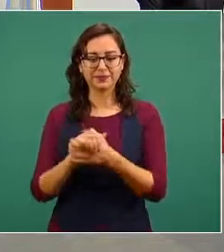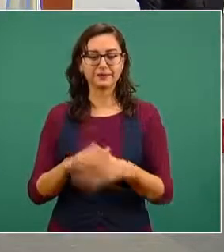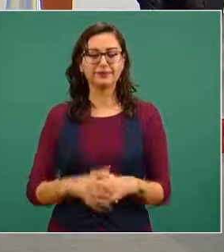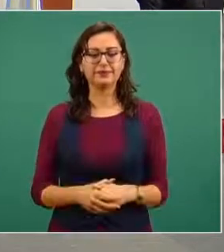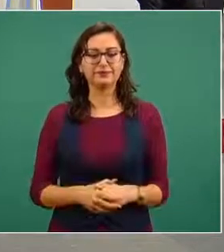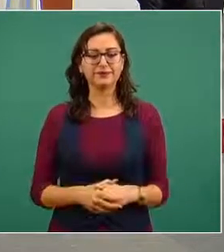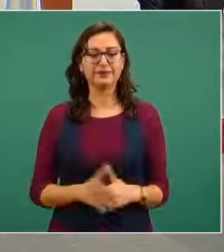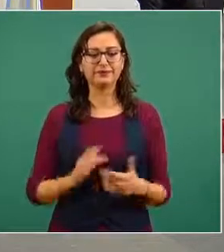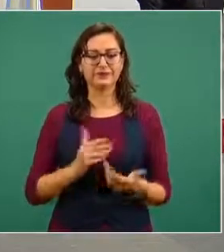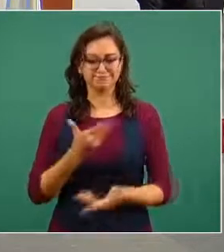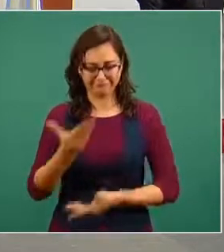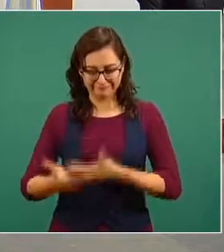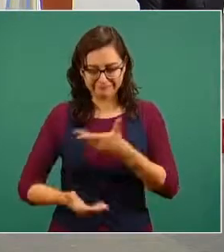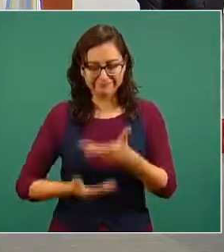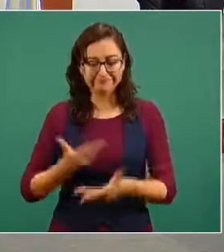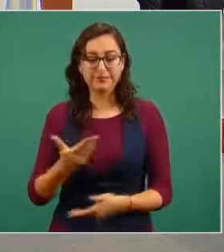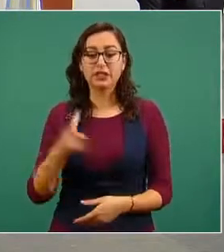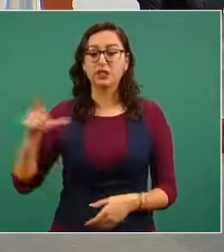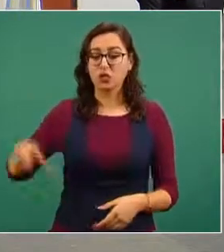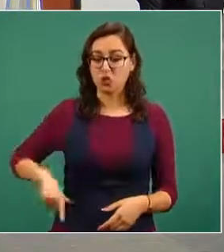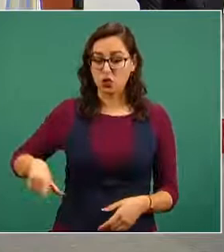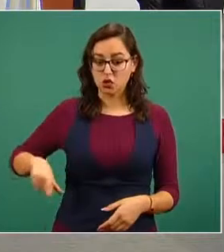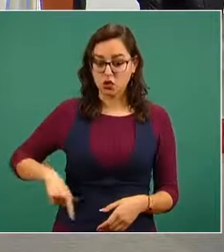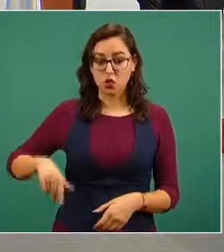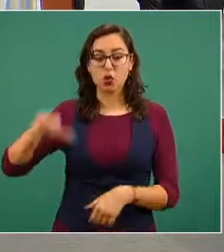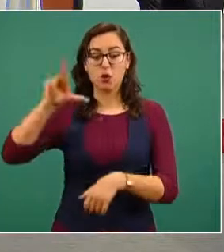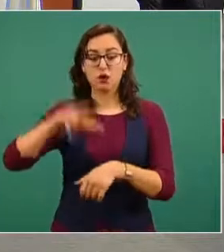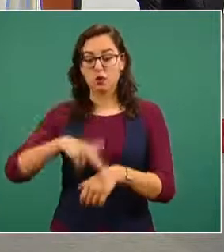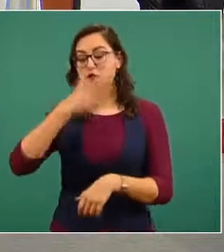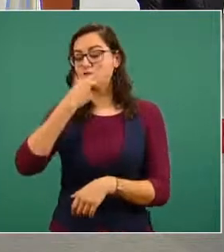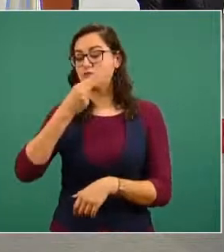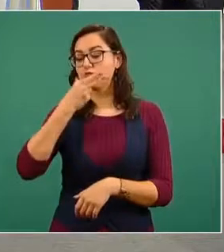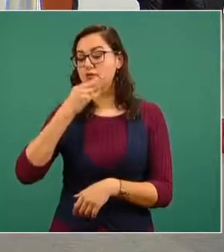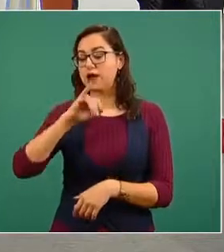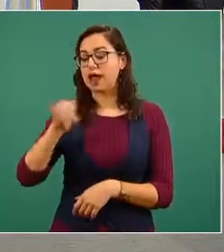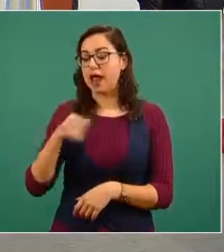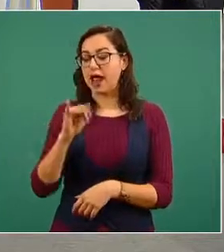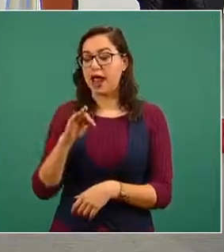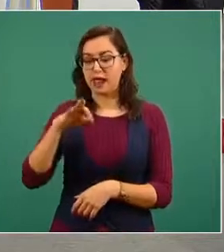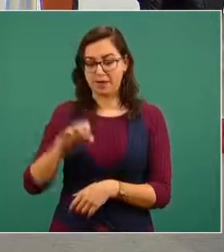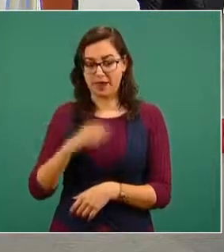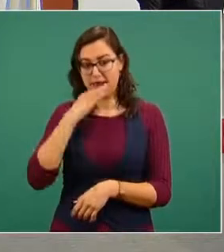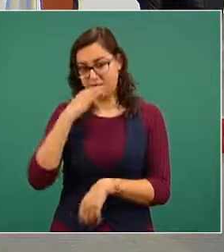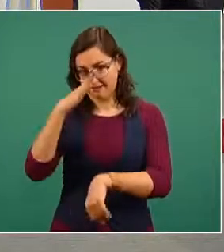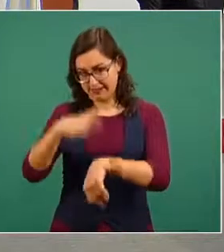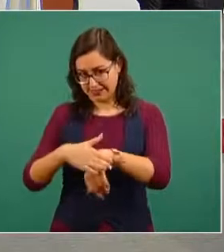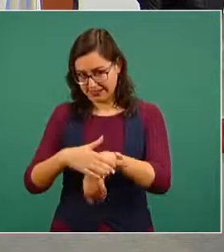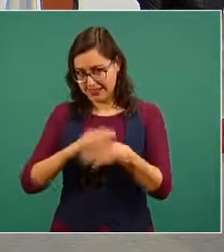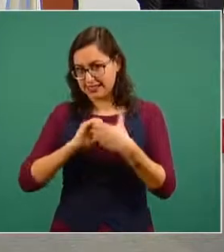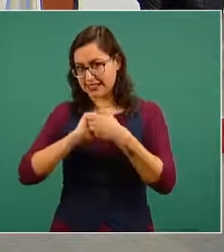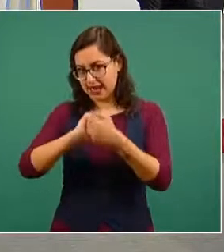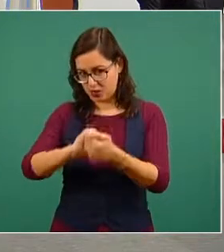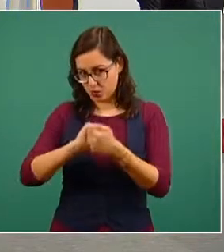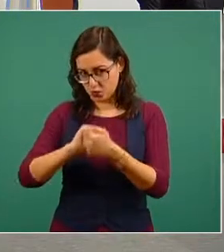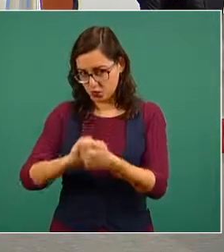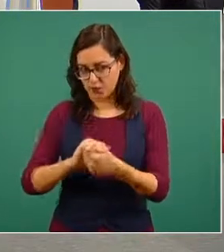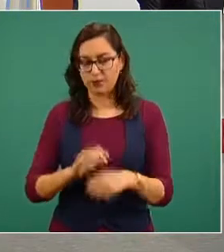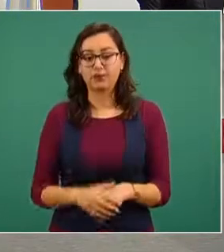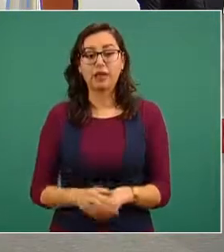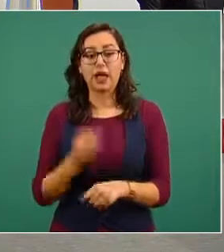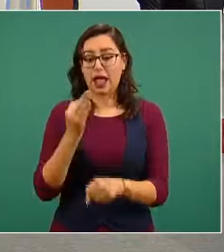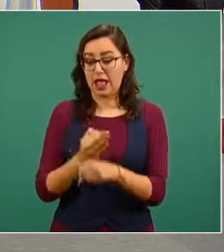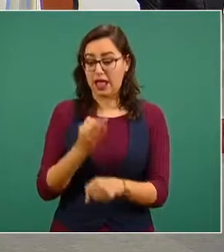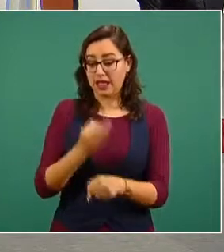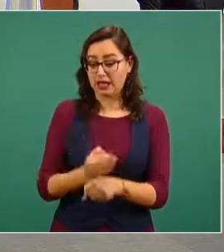cordial saludo de nuestro gobernador el ingeniero Jaime Rodríguez Calderón hoy nos encontramos en el hospital metropolitano el hospital